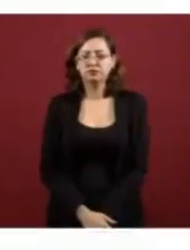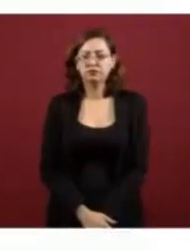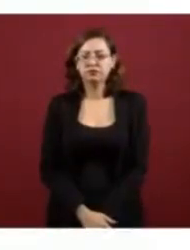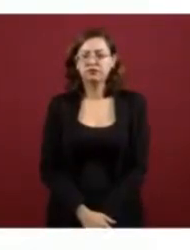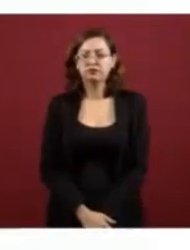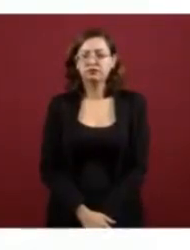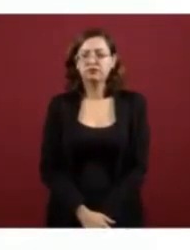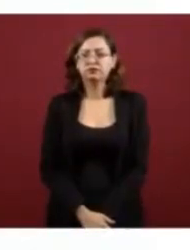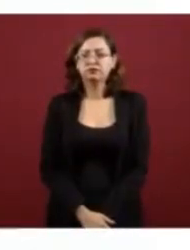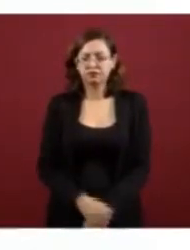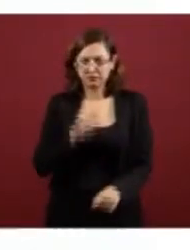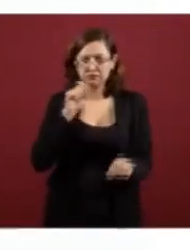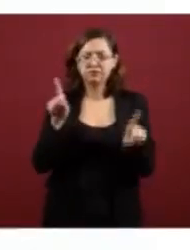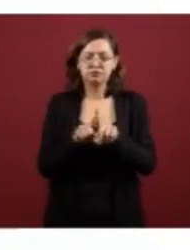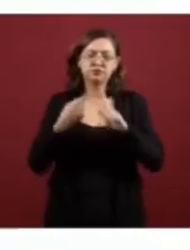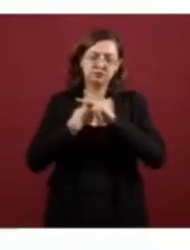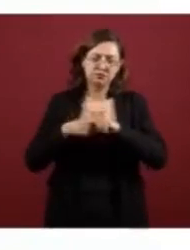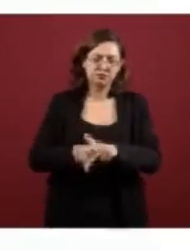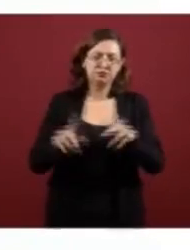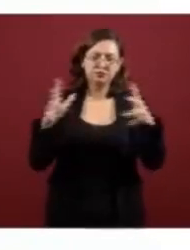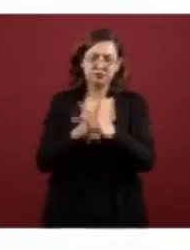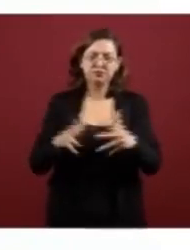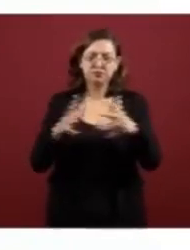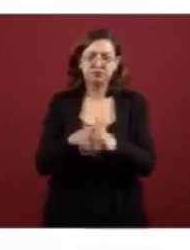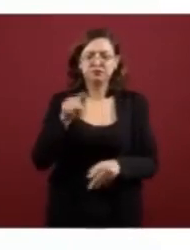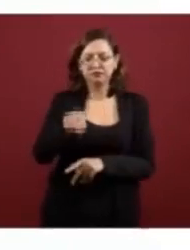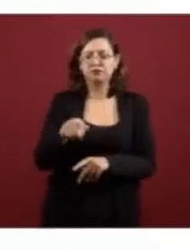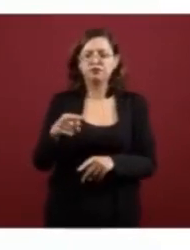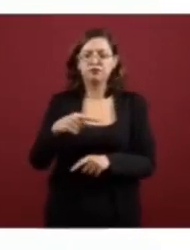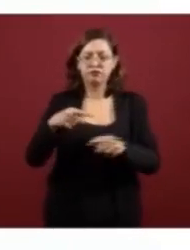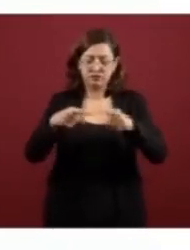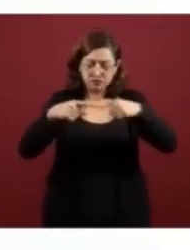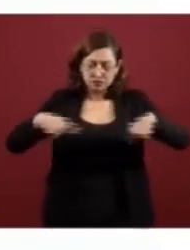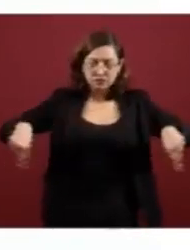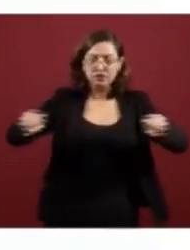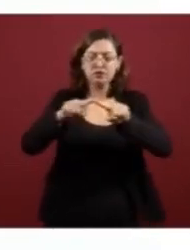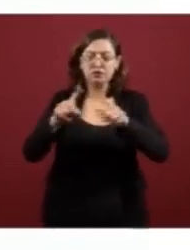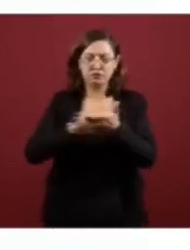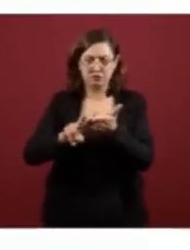Esta es otra de las agresiones cercanas a lo que es el círculo de seguridad.